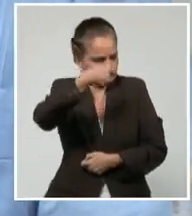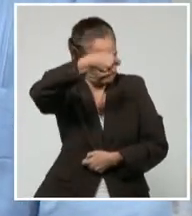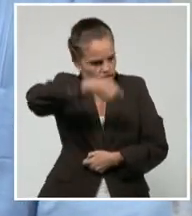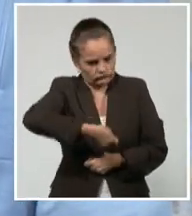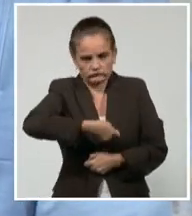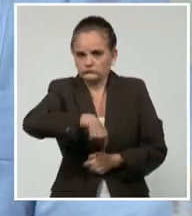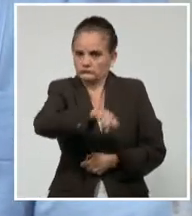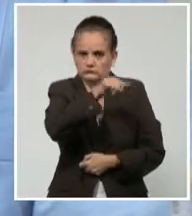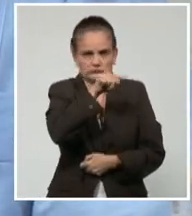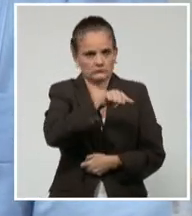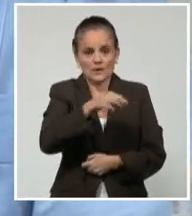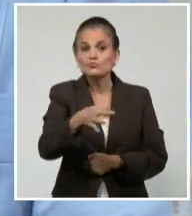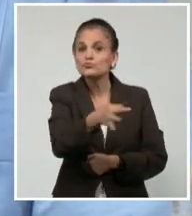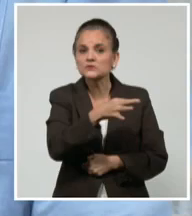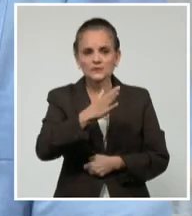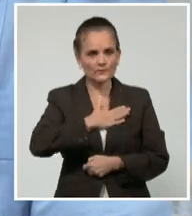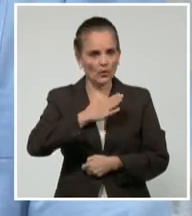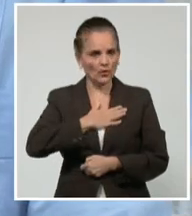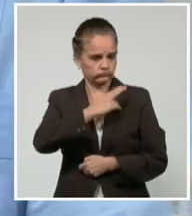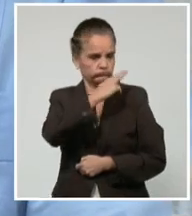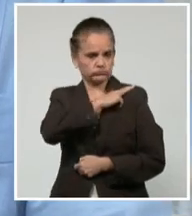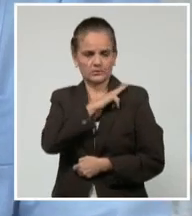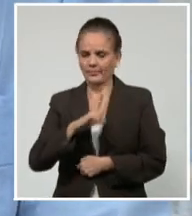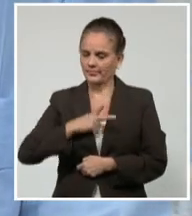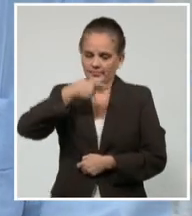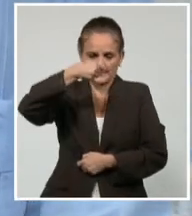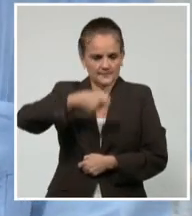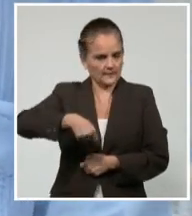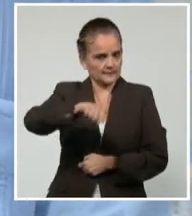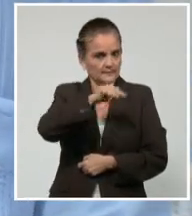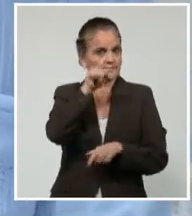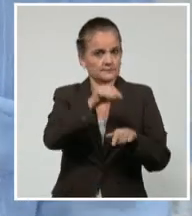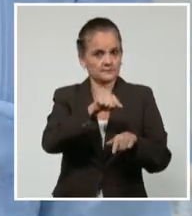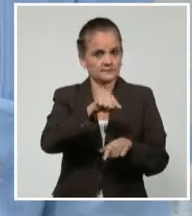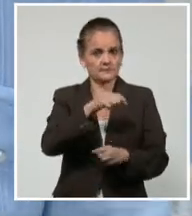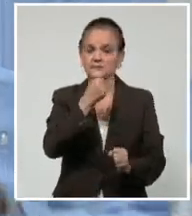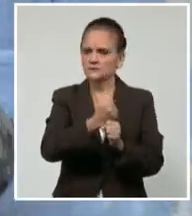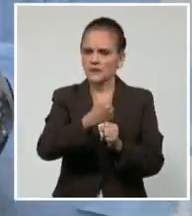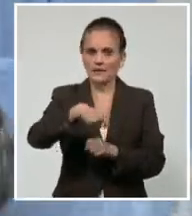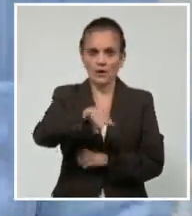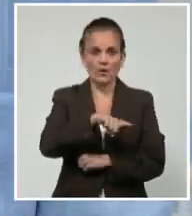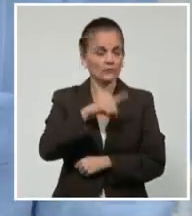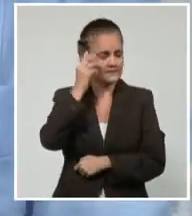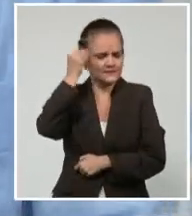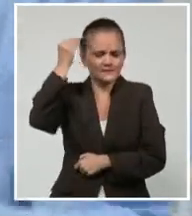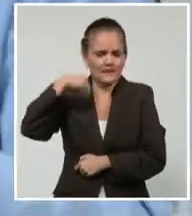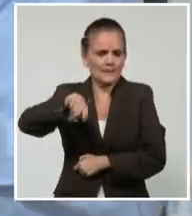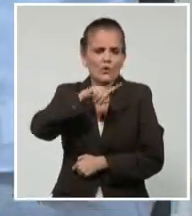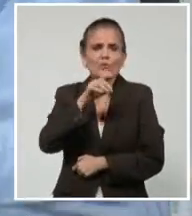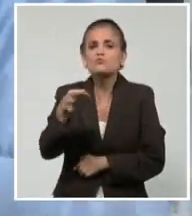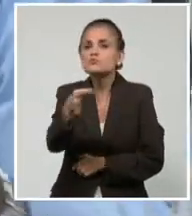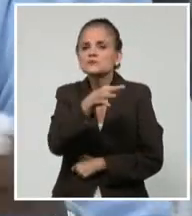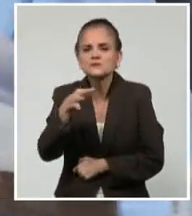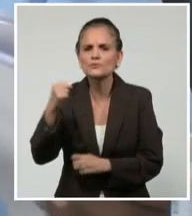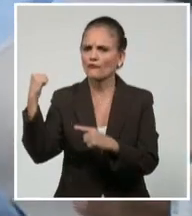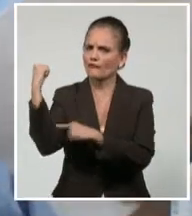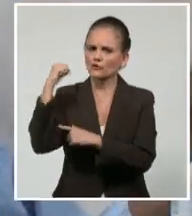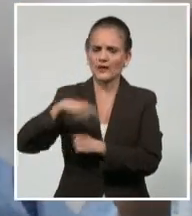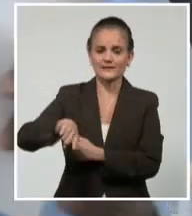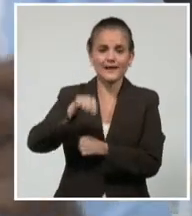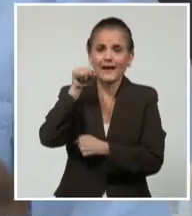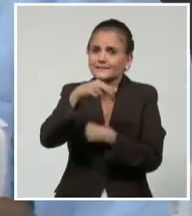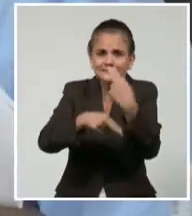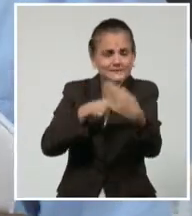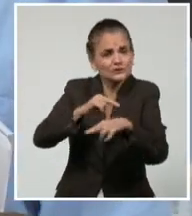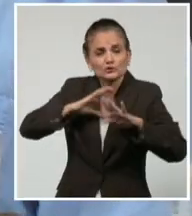en su gestión y tenemos que pensar ahora ya en eso, que los municipios se fortalezcan, porque en el municipio donde se completa todo,